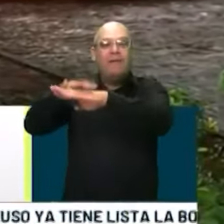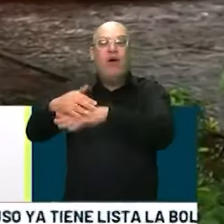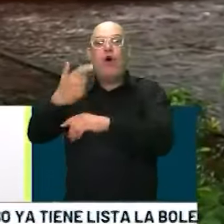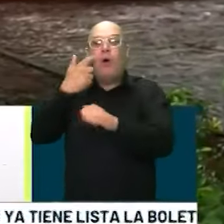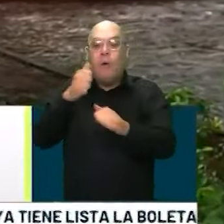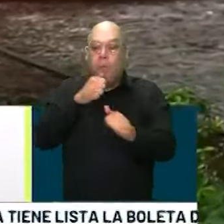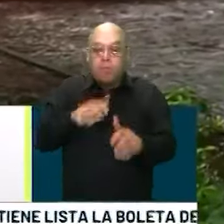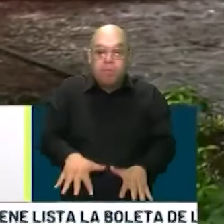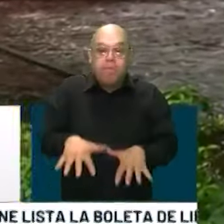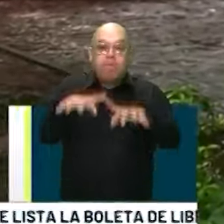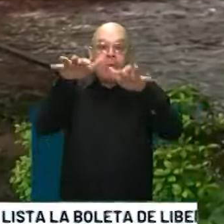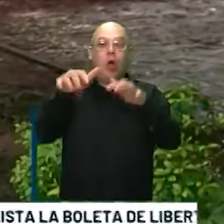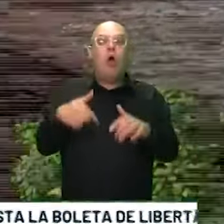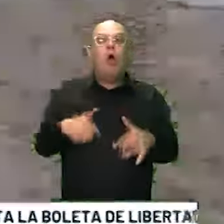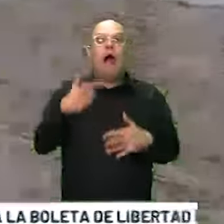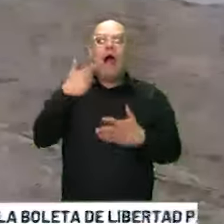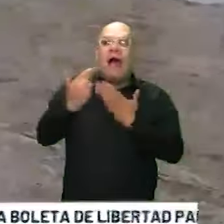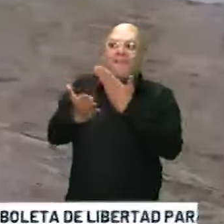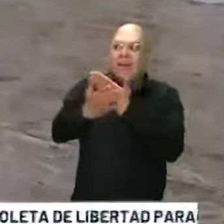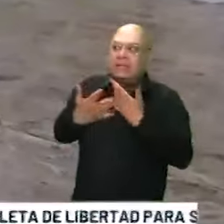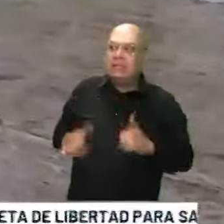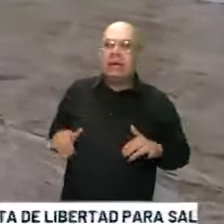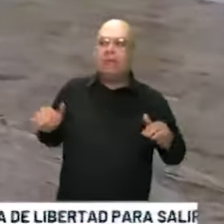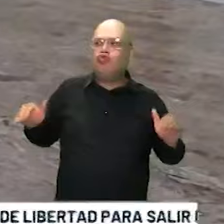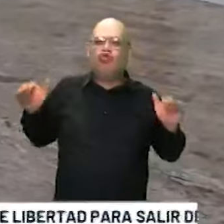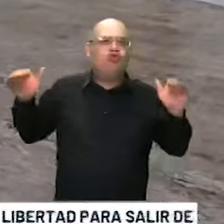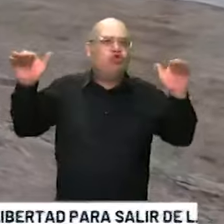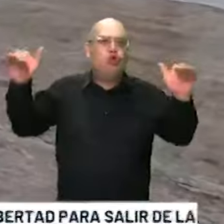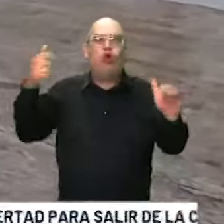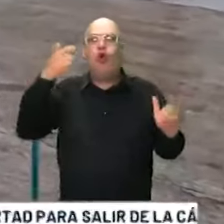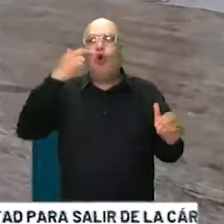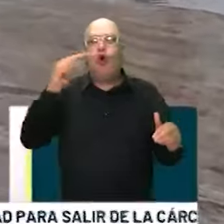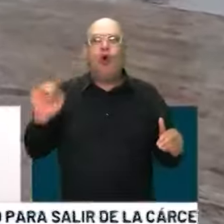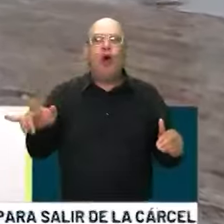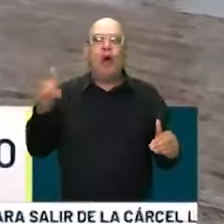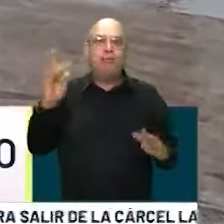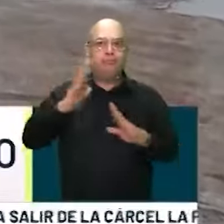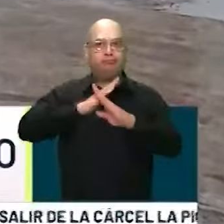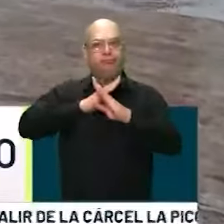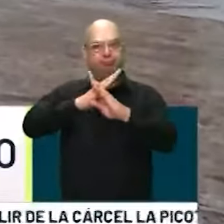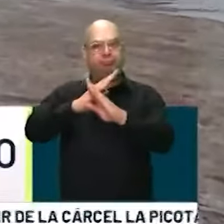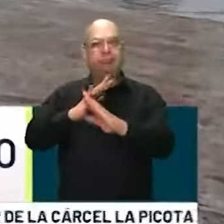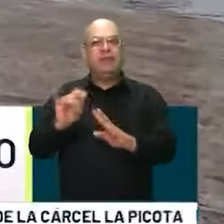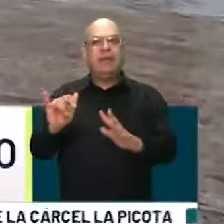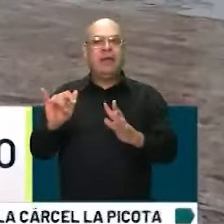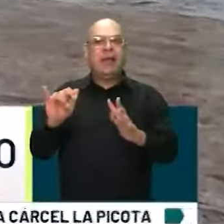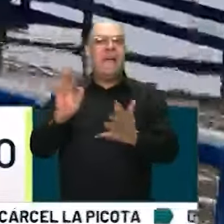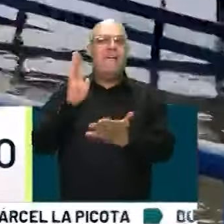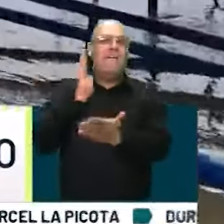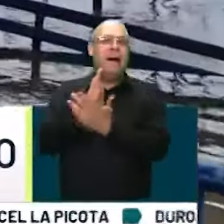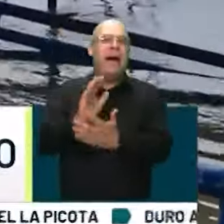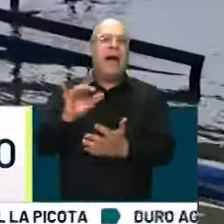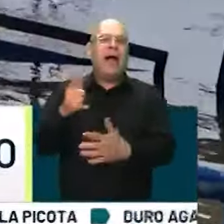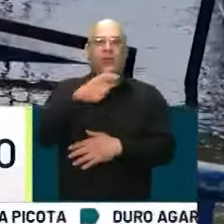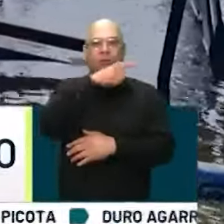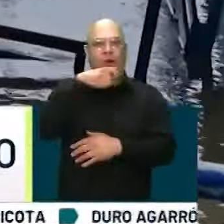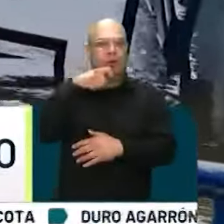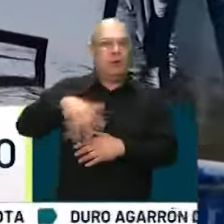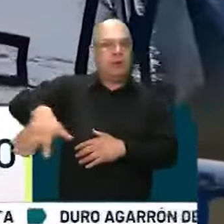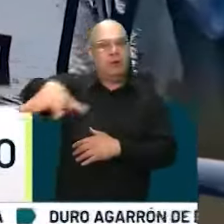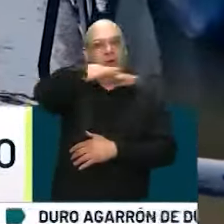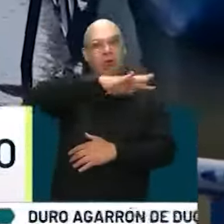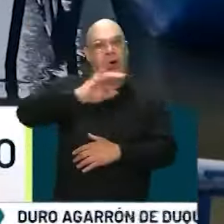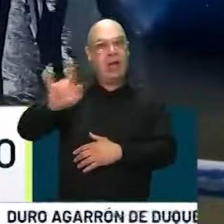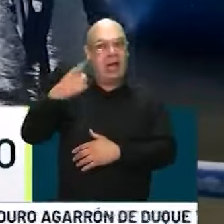reportan para evitar de pronto un desastre en el municipio de Puerto Berrío. En este momento